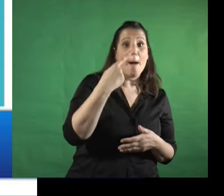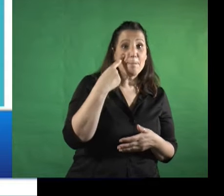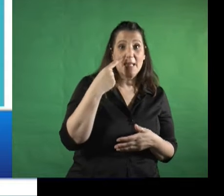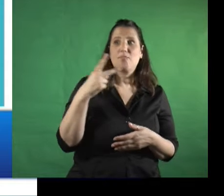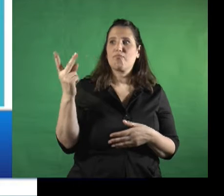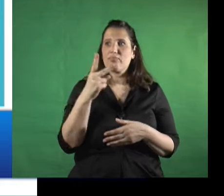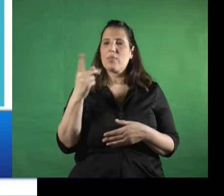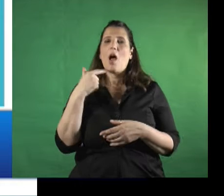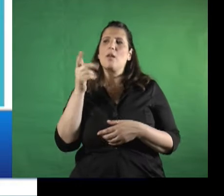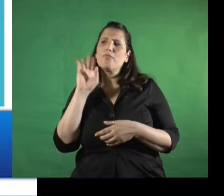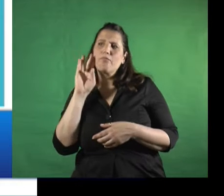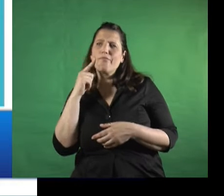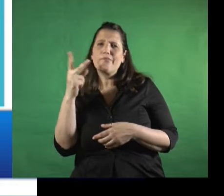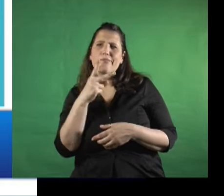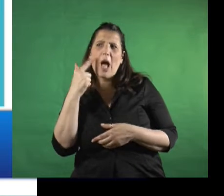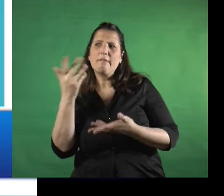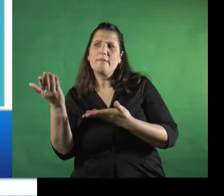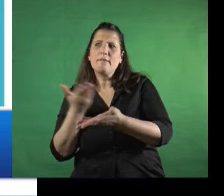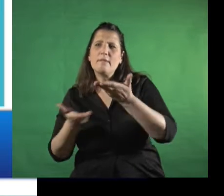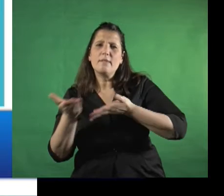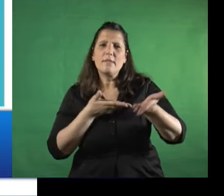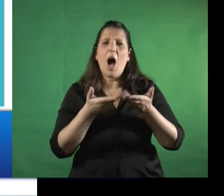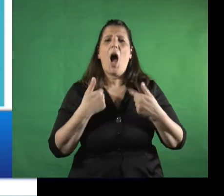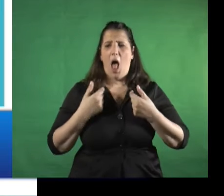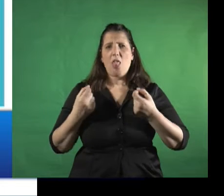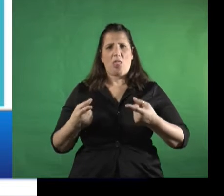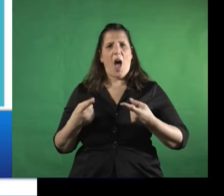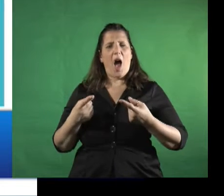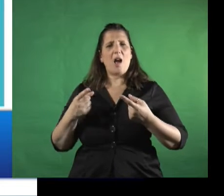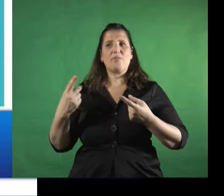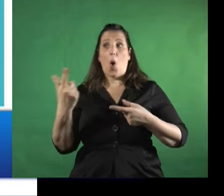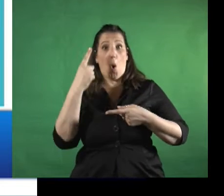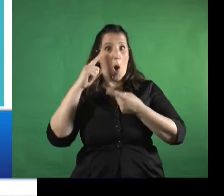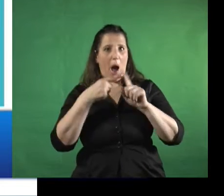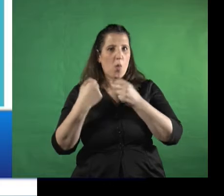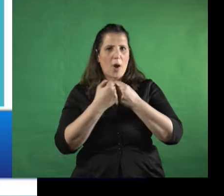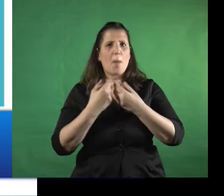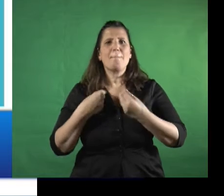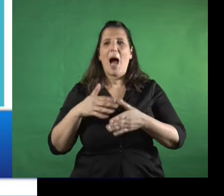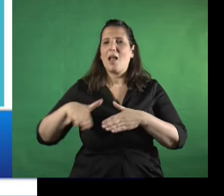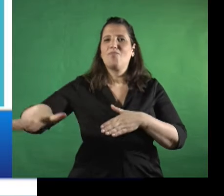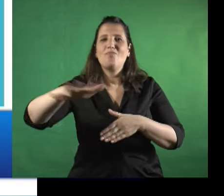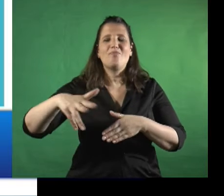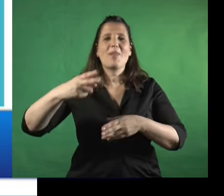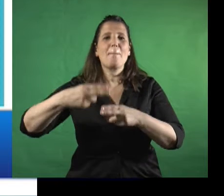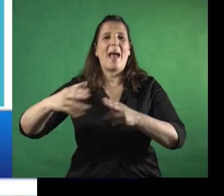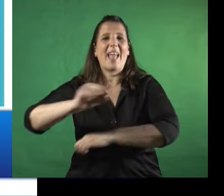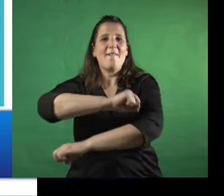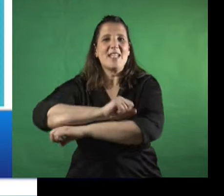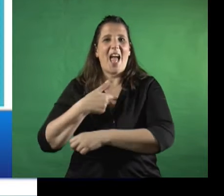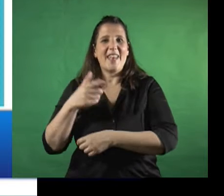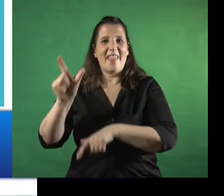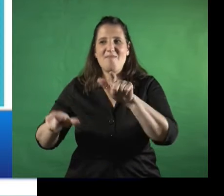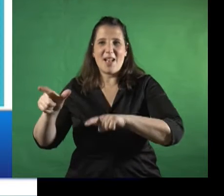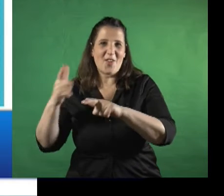escuchando y acercando las herramientas del Estado a los vecinos y vecinas del Parque Avellaneda en la Comuna 9 de la Ciudad.